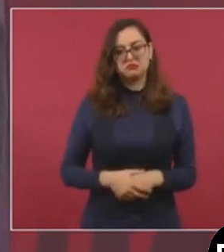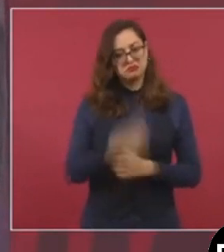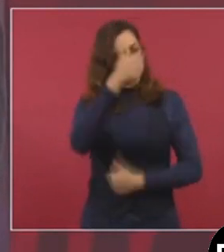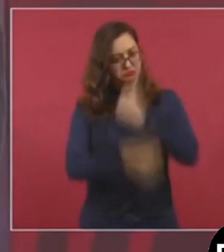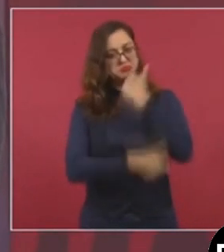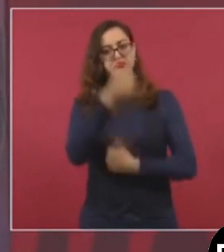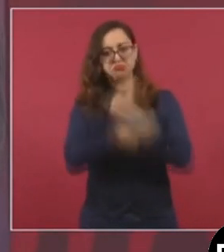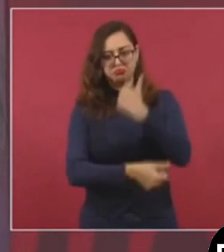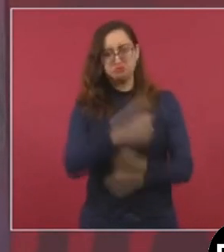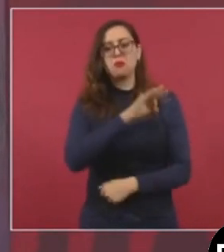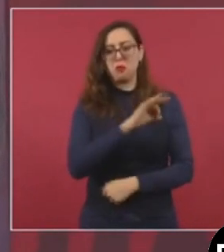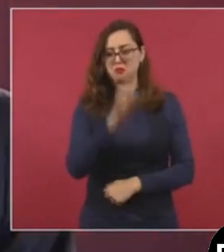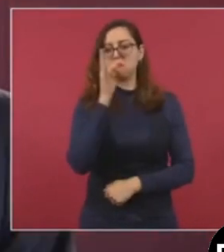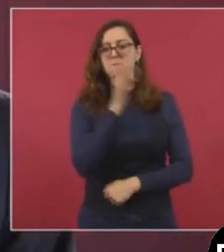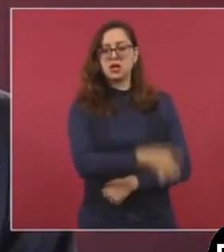Por ejemplo,